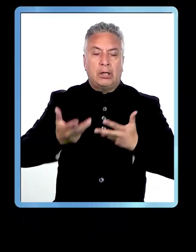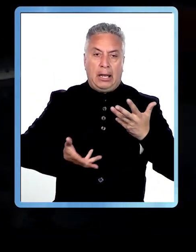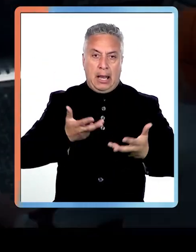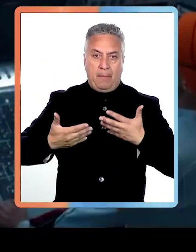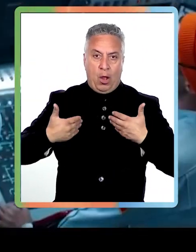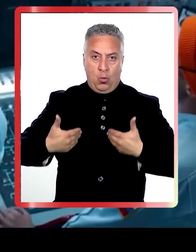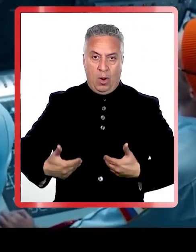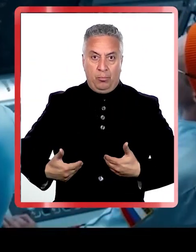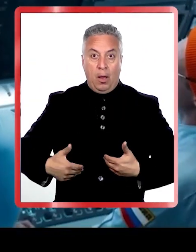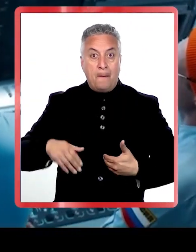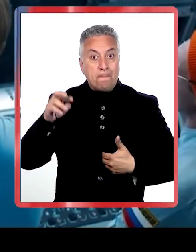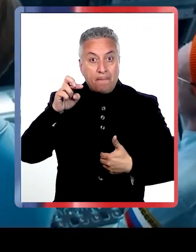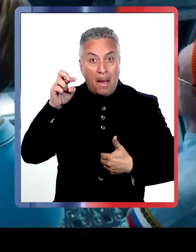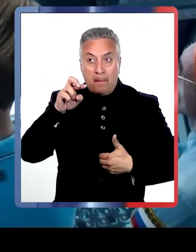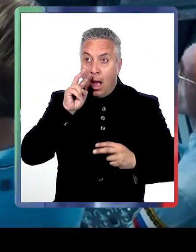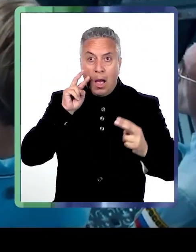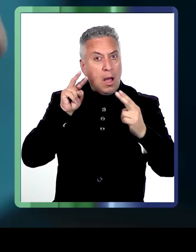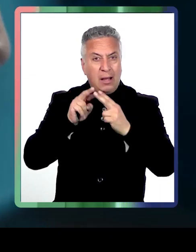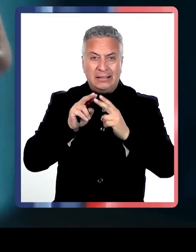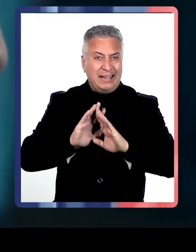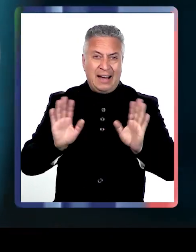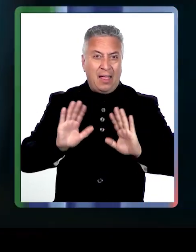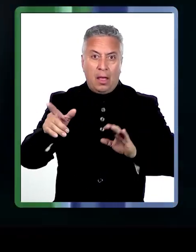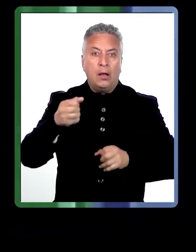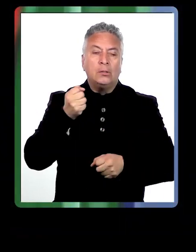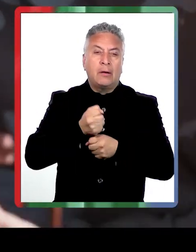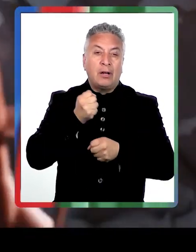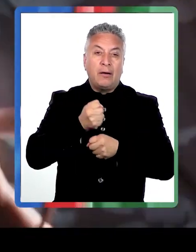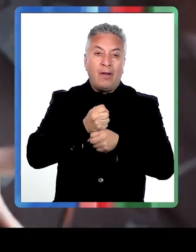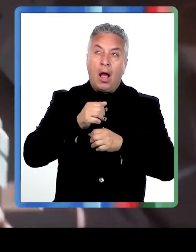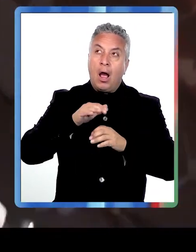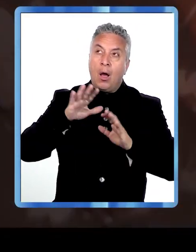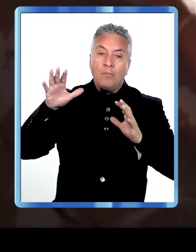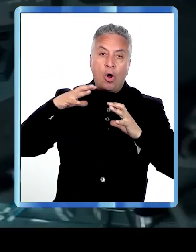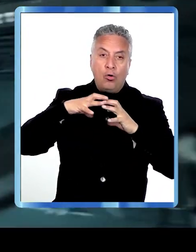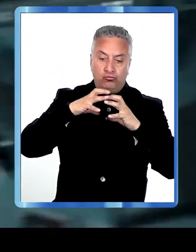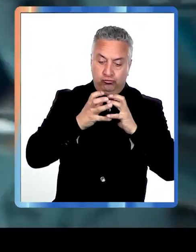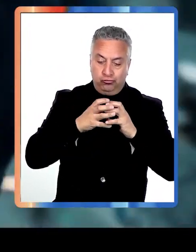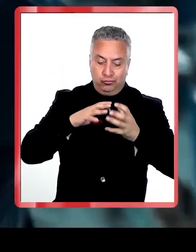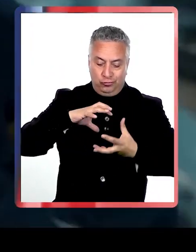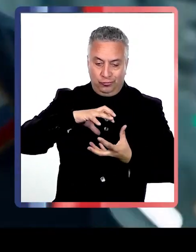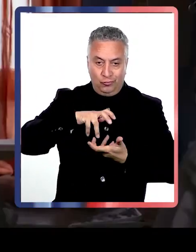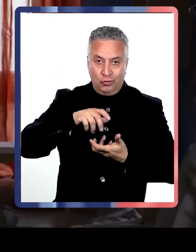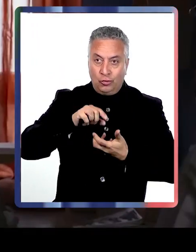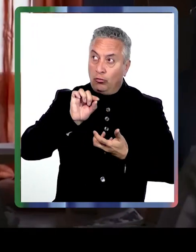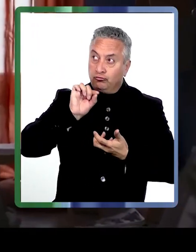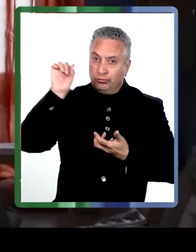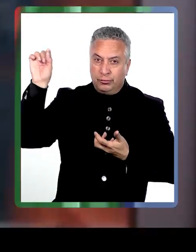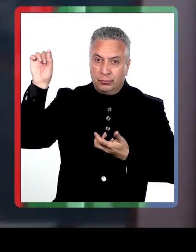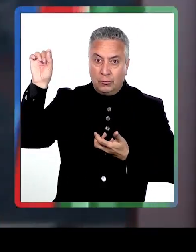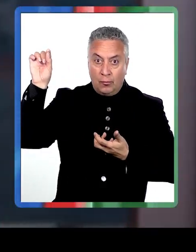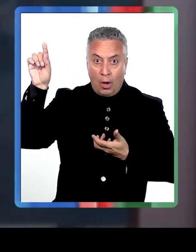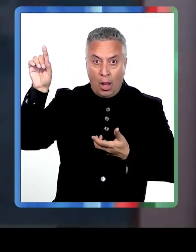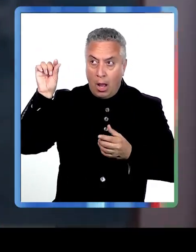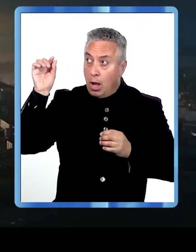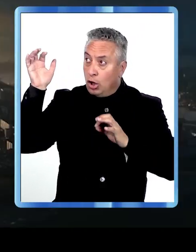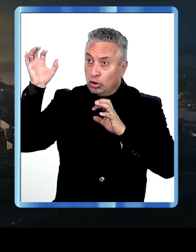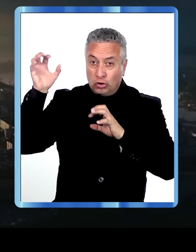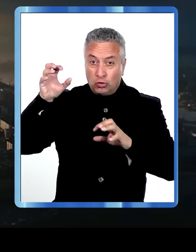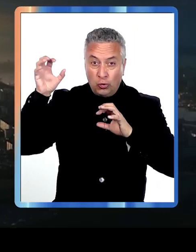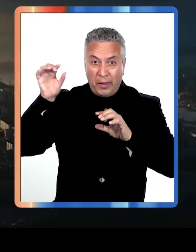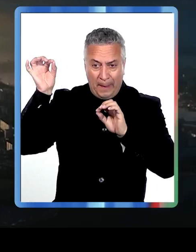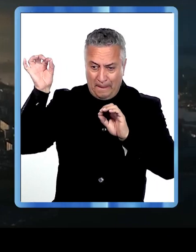Hace años que no ve a su papá, Ara Bob, que pasa trabajando en el espacio. Pero cuando una inofensiva lluvia de meteoritos está por pasar,